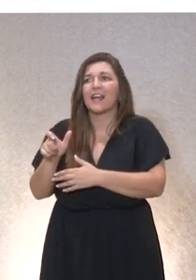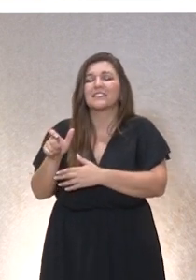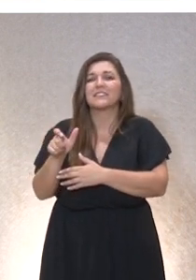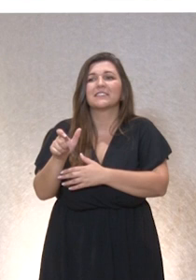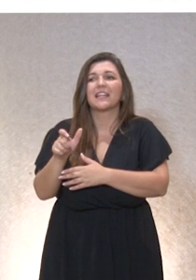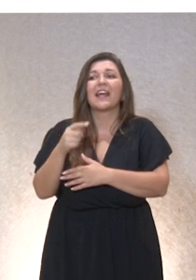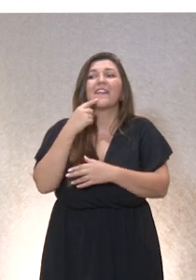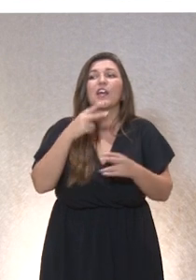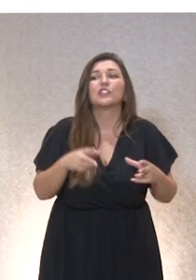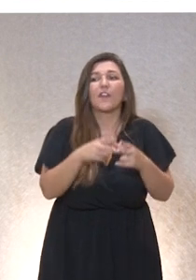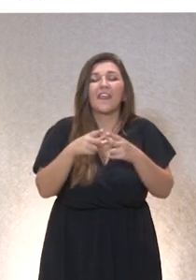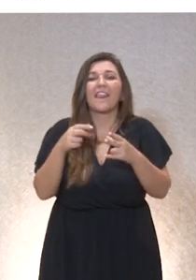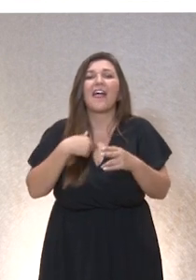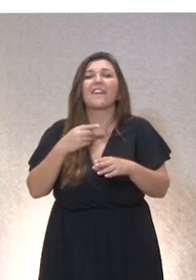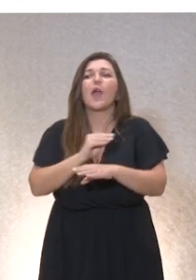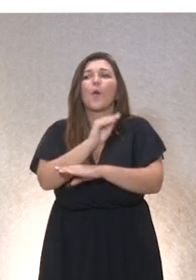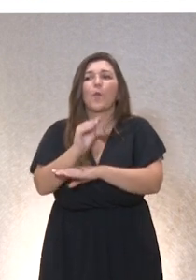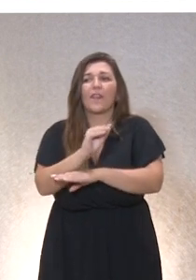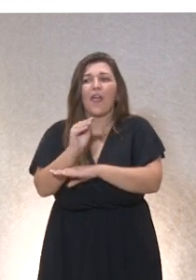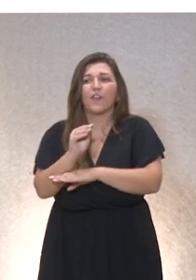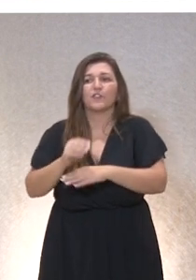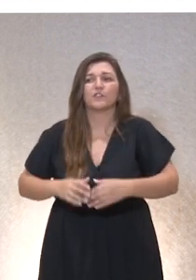sociedad de los cuidados. Mi intervención tiene